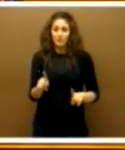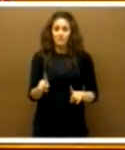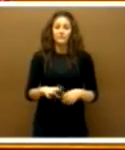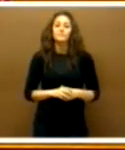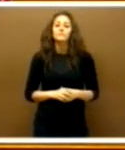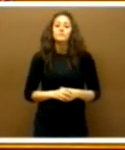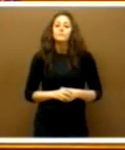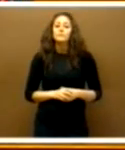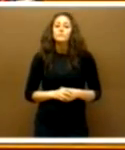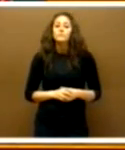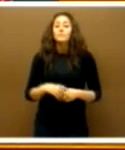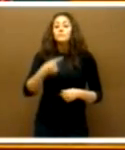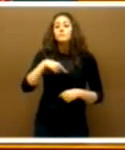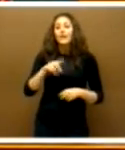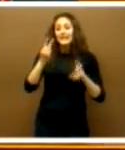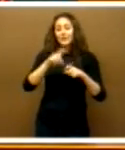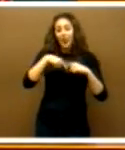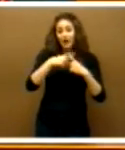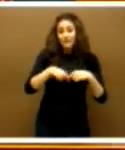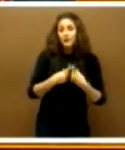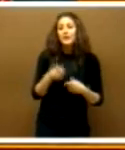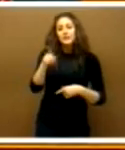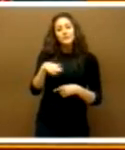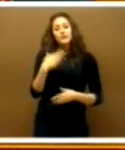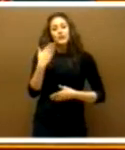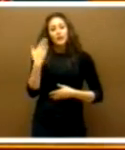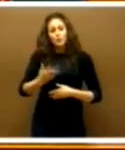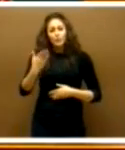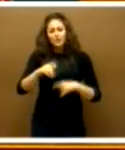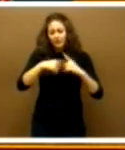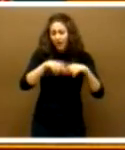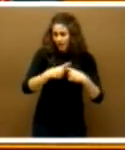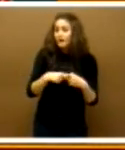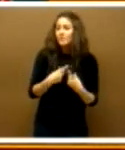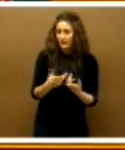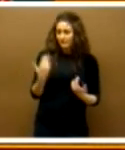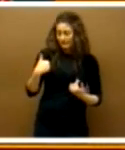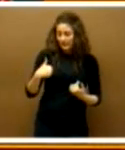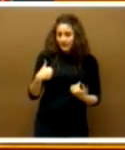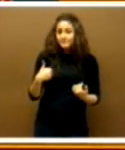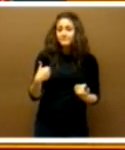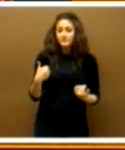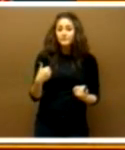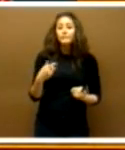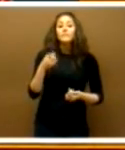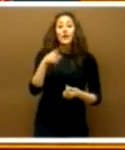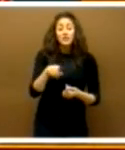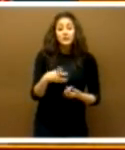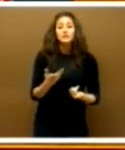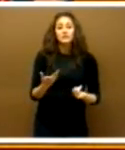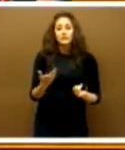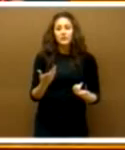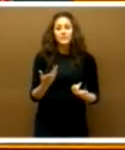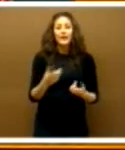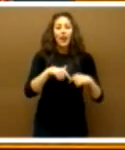Y hemos hablado de lo que es la familia y, por supuesto, de la importancia que tienen las familias y también de lo que llega